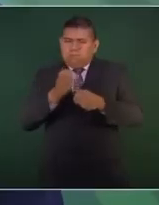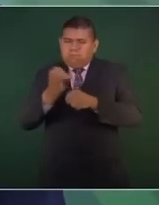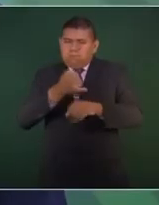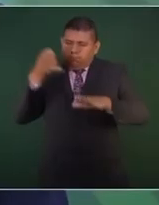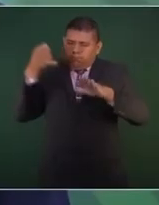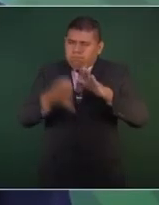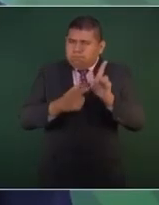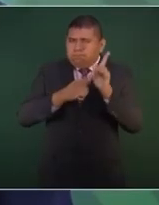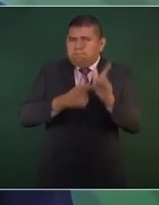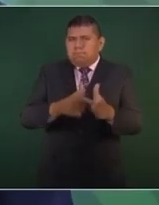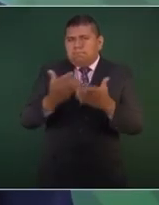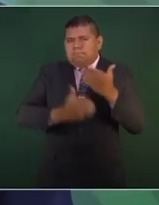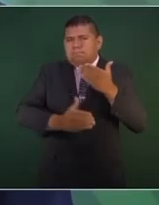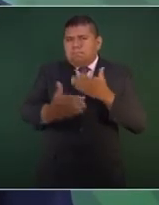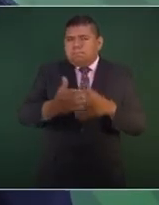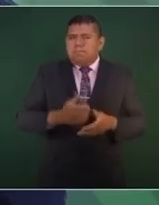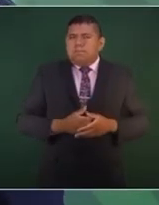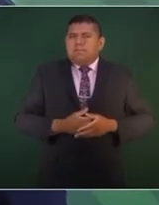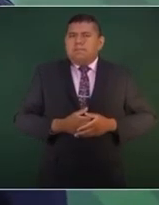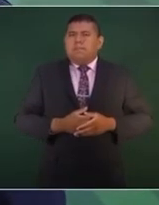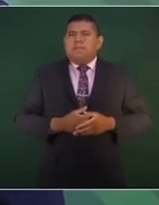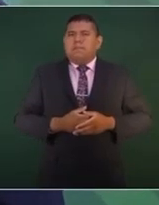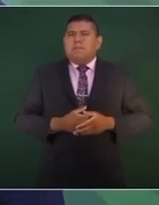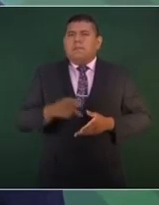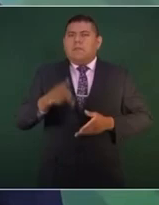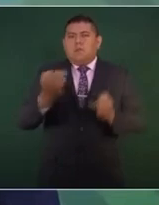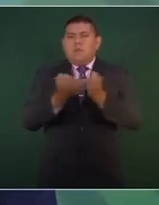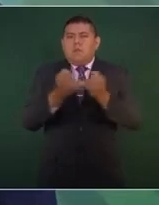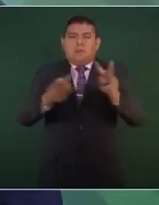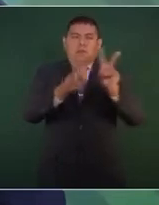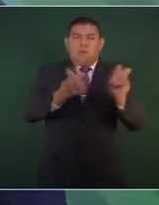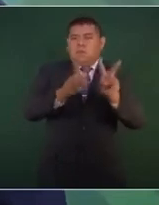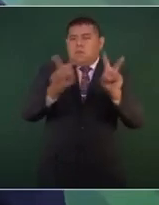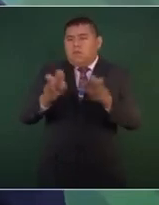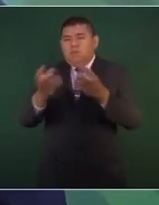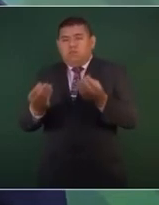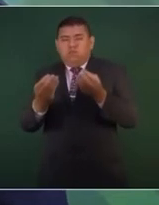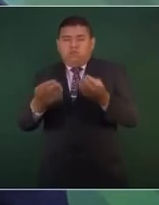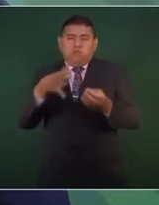pero hay muchísimas cosas, o sea,